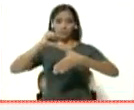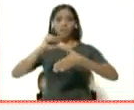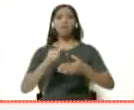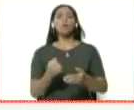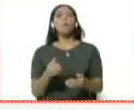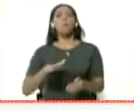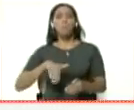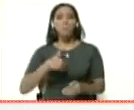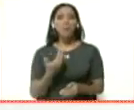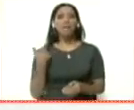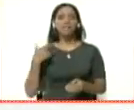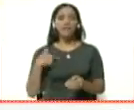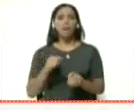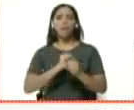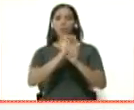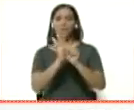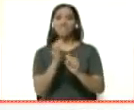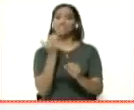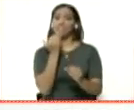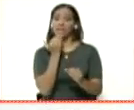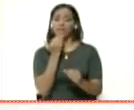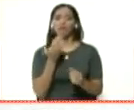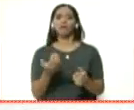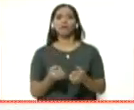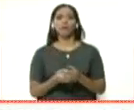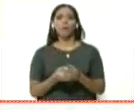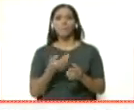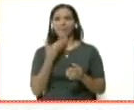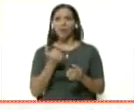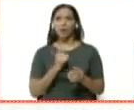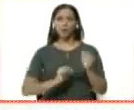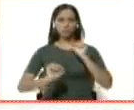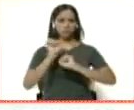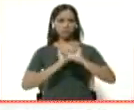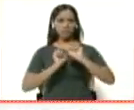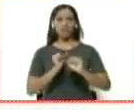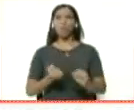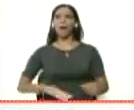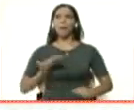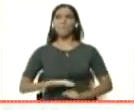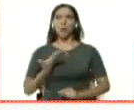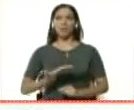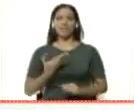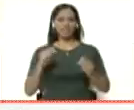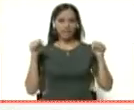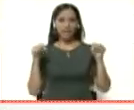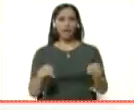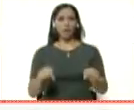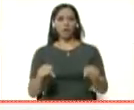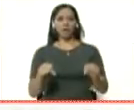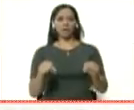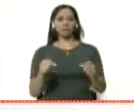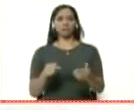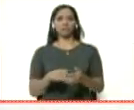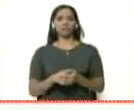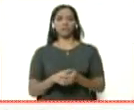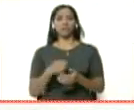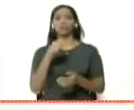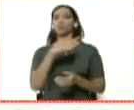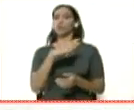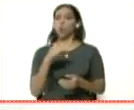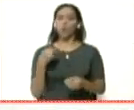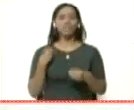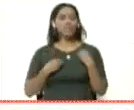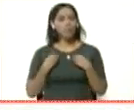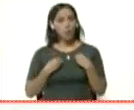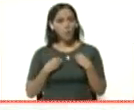probablemente tengamos casos de coronavirus cerca. Entonces, prepararnos para eso es lo más importante en este momento. O sea, la es, no se preocupe,